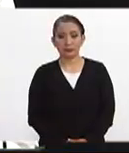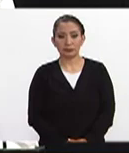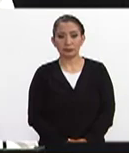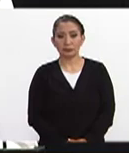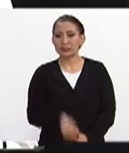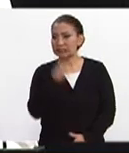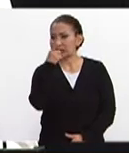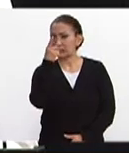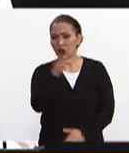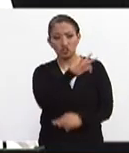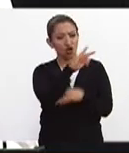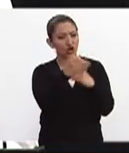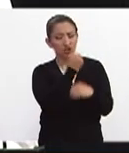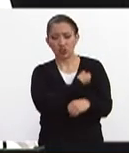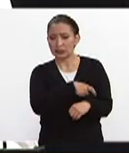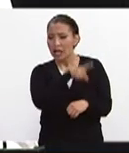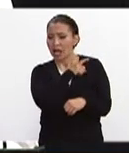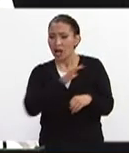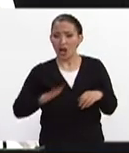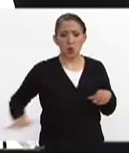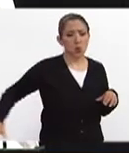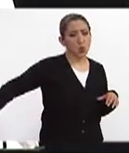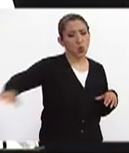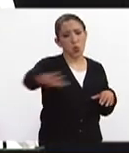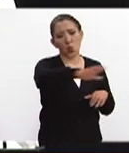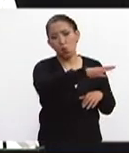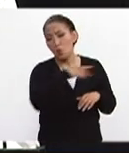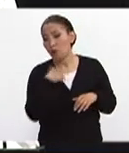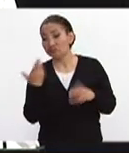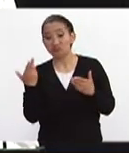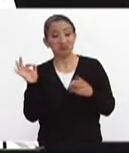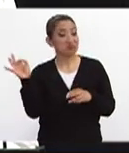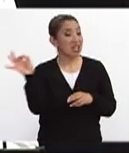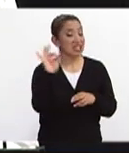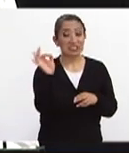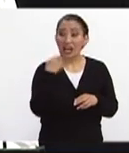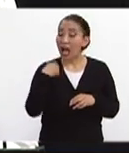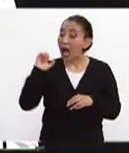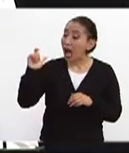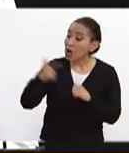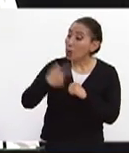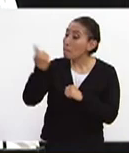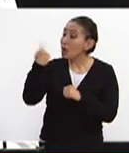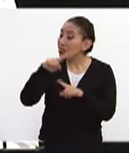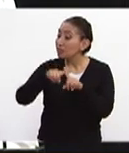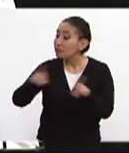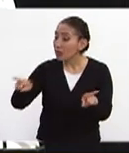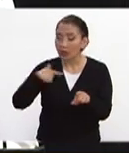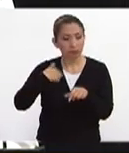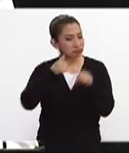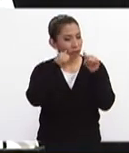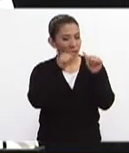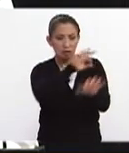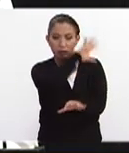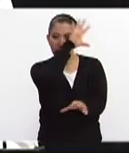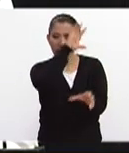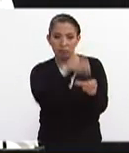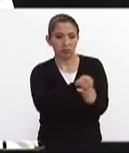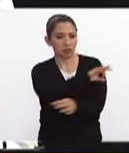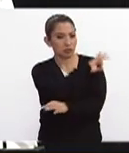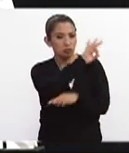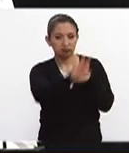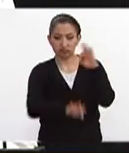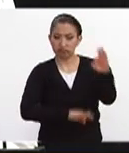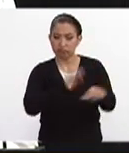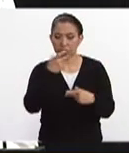a todo el sector salud aquí representado que en tanto no haya una contraindicación se está dando atención universal y gratuita